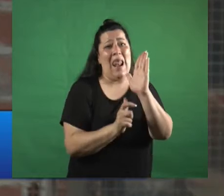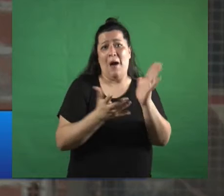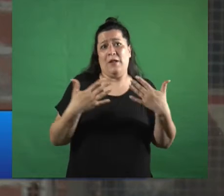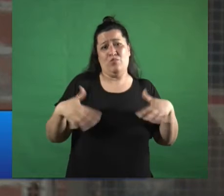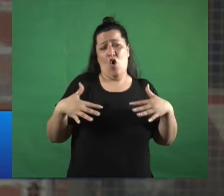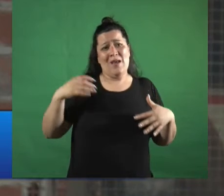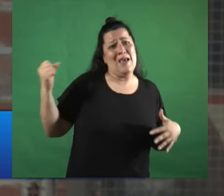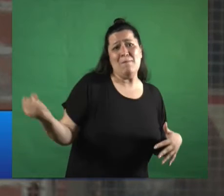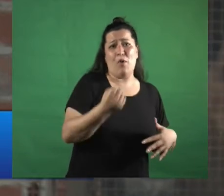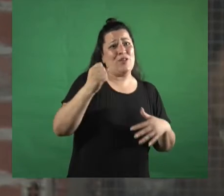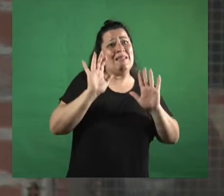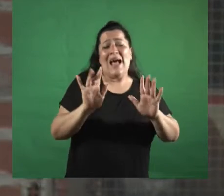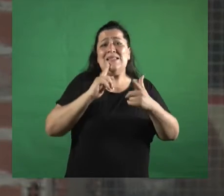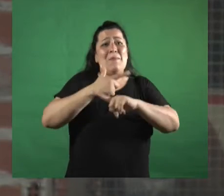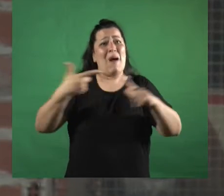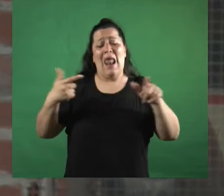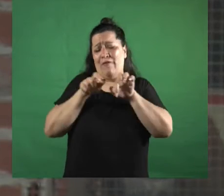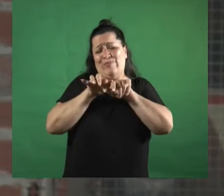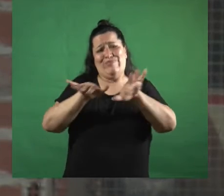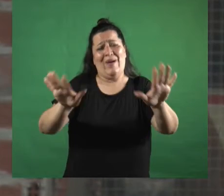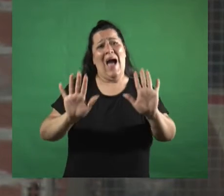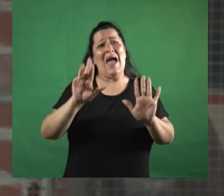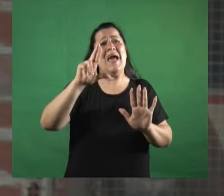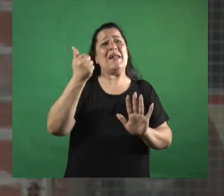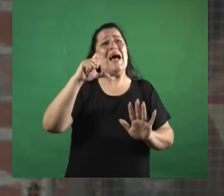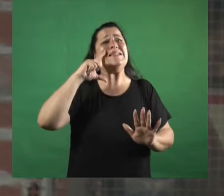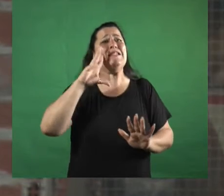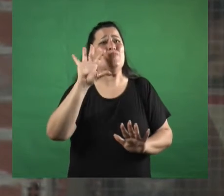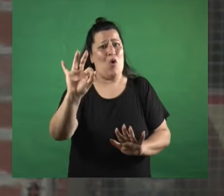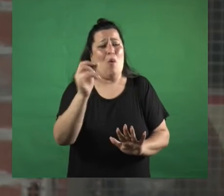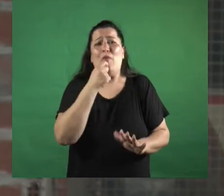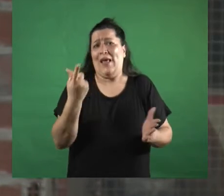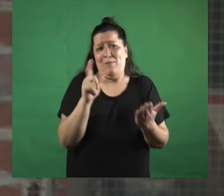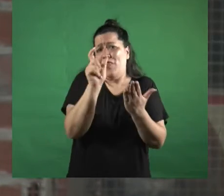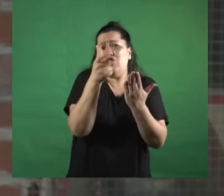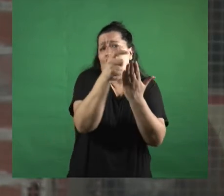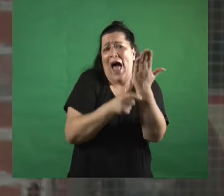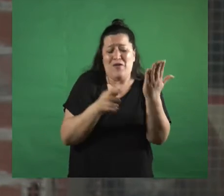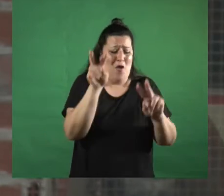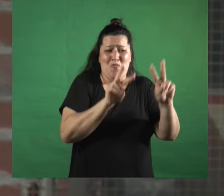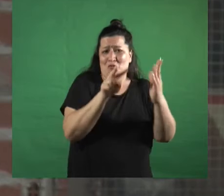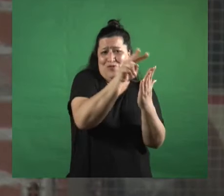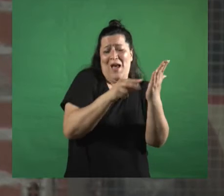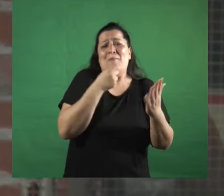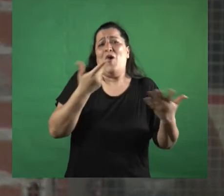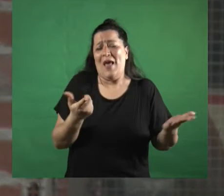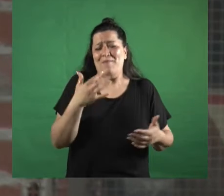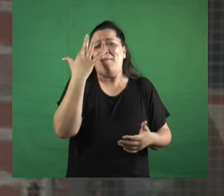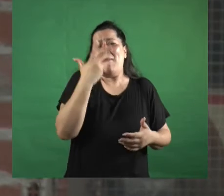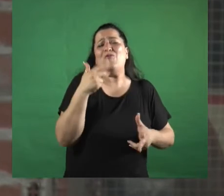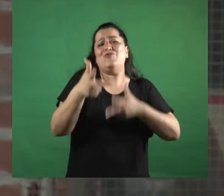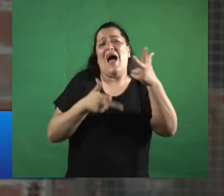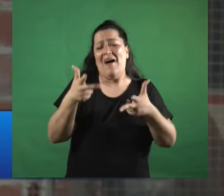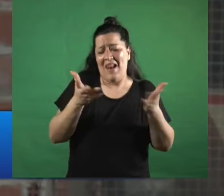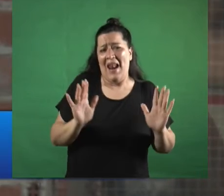que reproducen el racismo no basta hacer el ejercicio de ver en el diccionario nosotros en la Argentina nos gusta hablar de soberanía